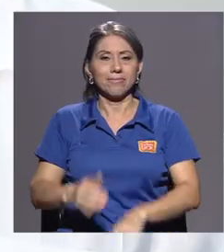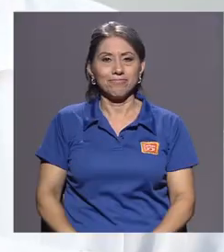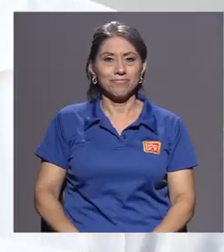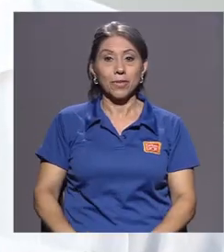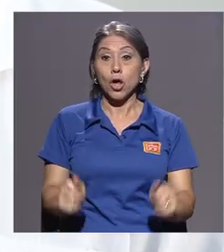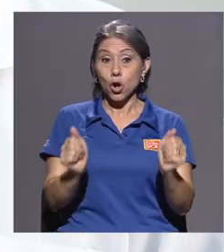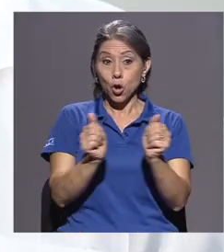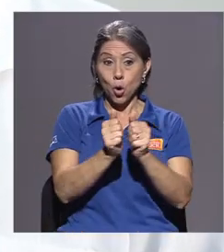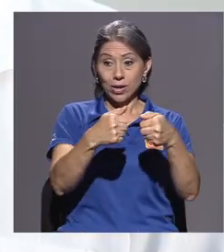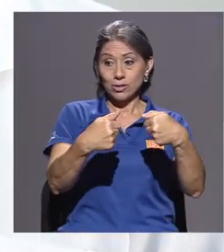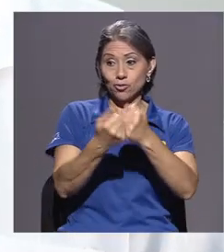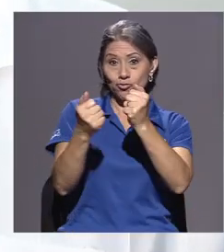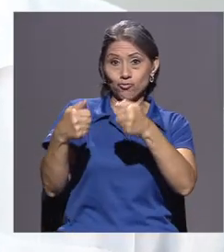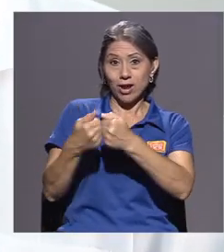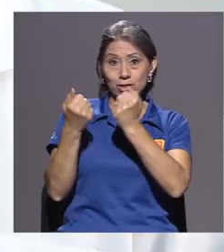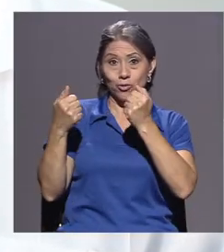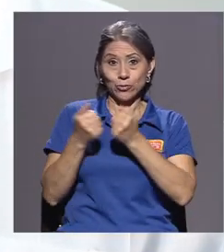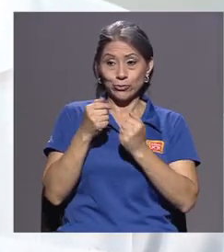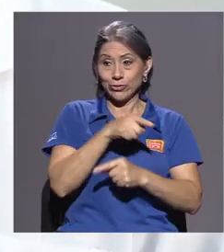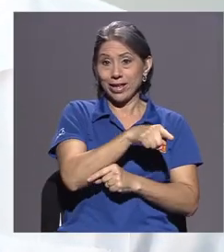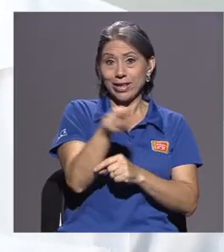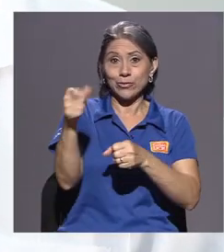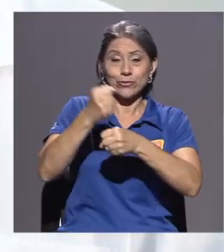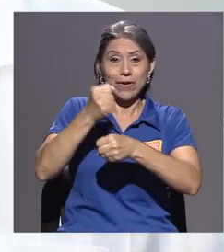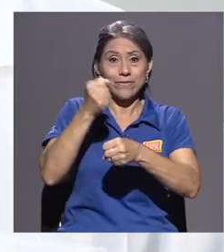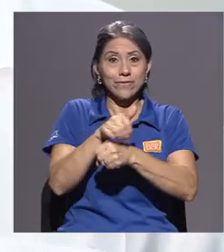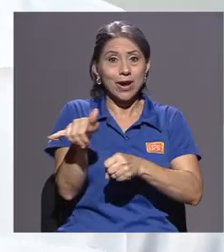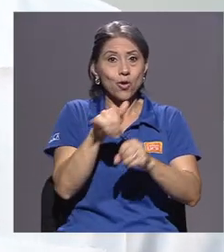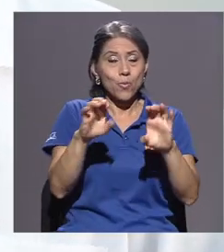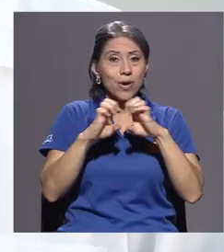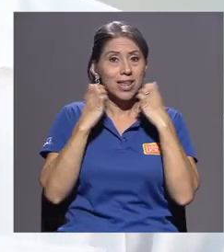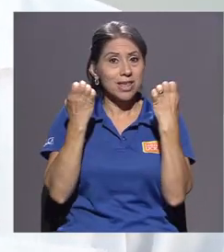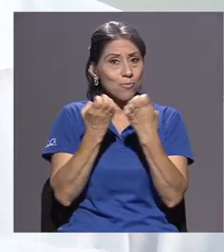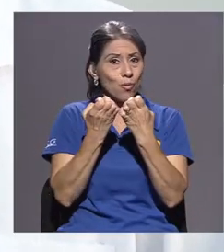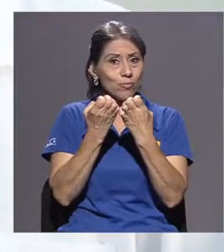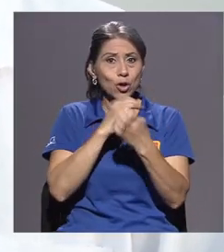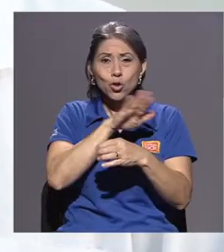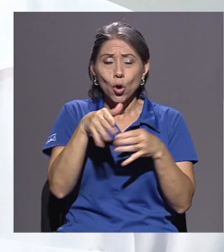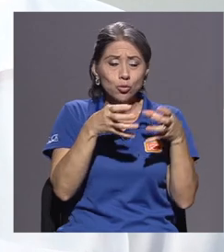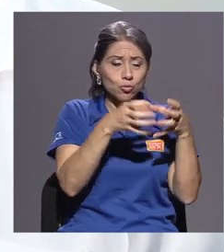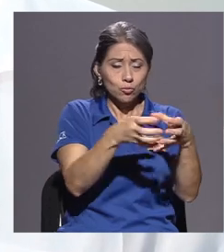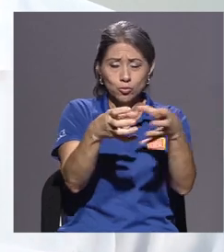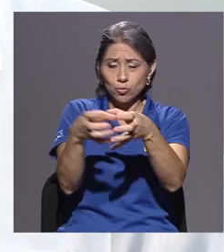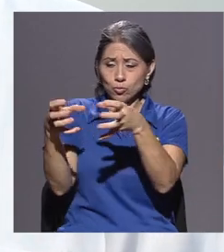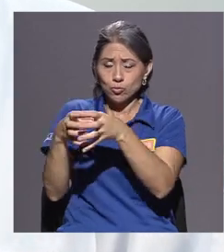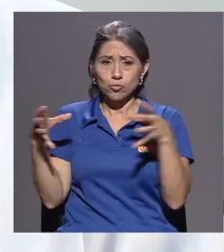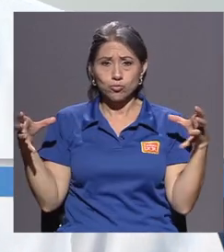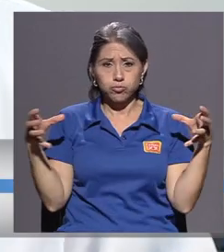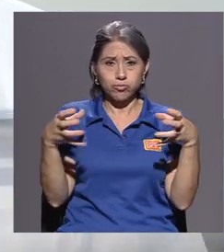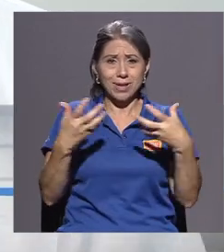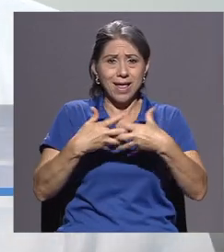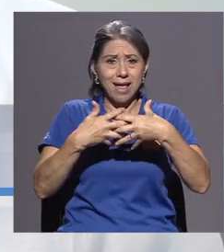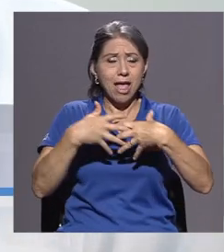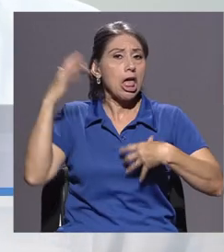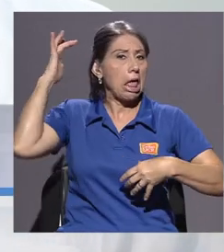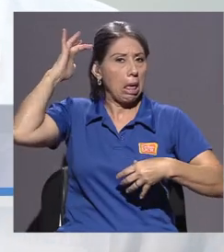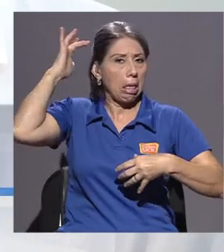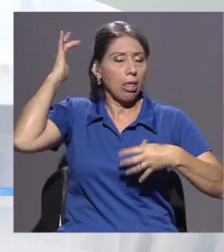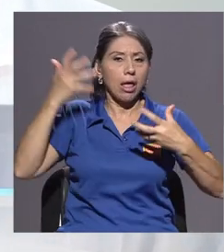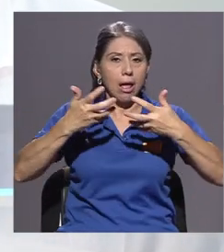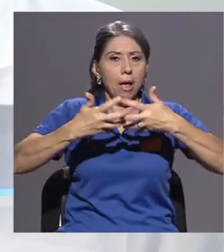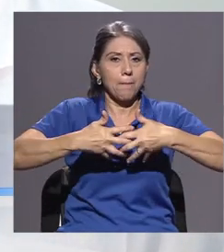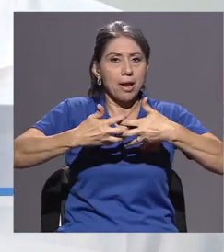con estos retos trabajan como equipo. Todos los grupos trabajan como un equipo, como una empresa, que es una simulación que tratamos de hacer.